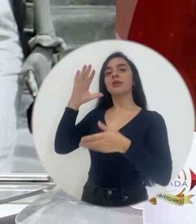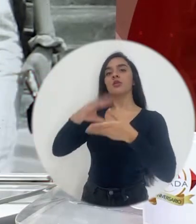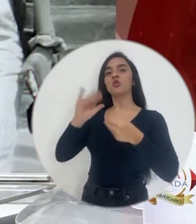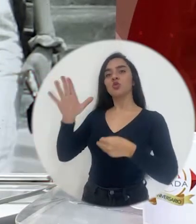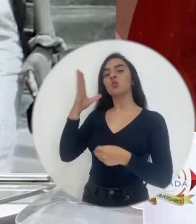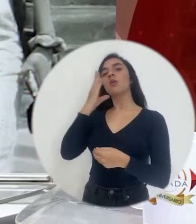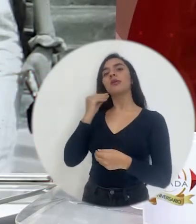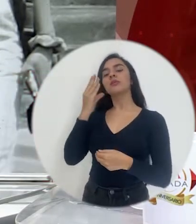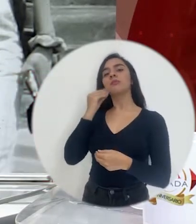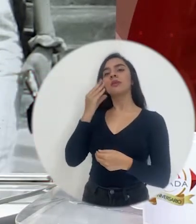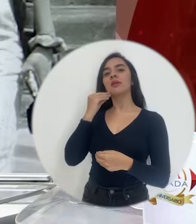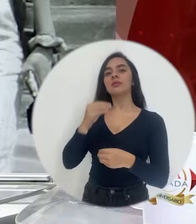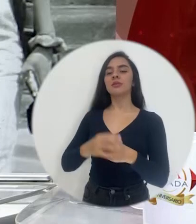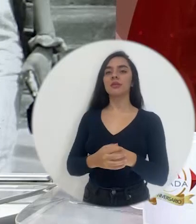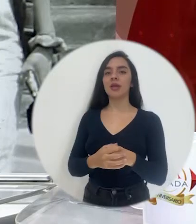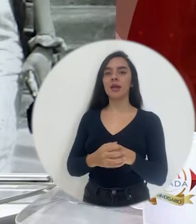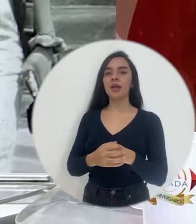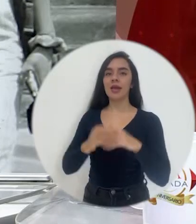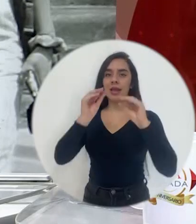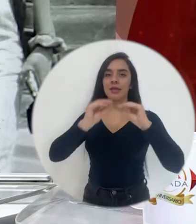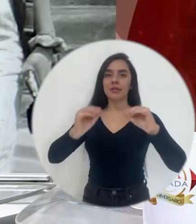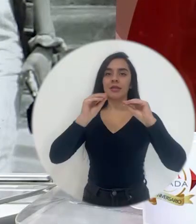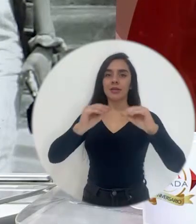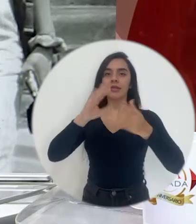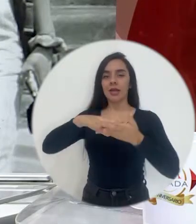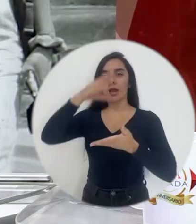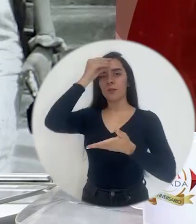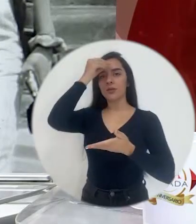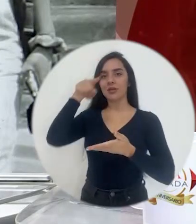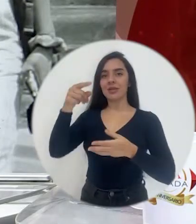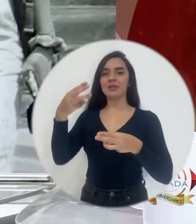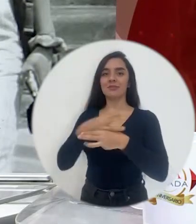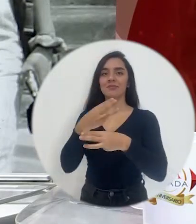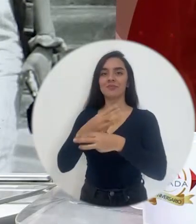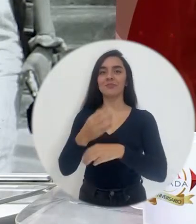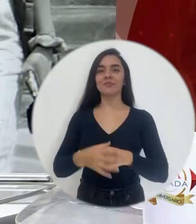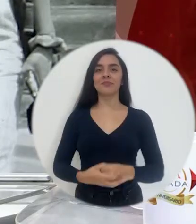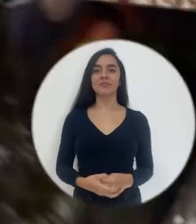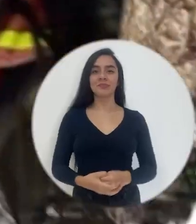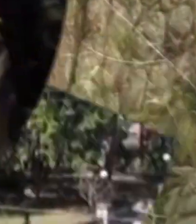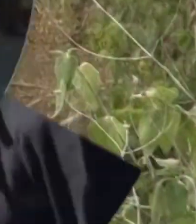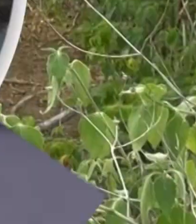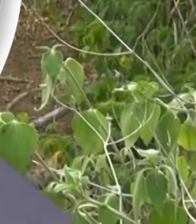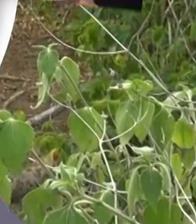Ella nos contó sobre sus experiencias en la enseñanza y el aprendizaje de esta materia.